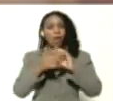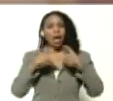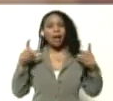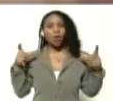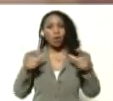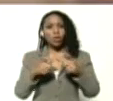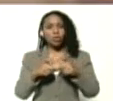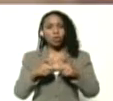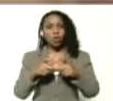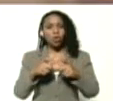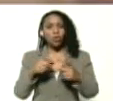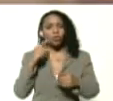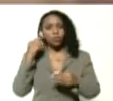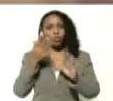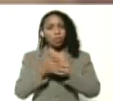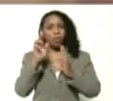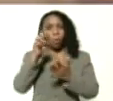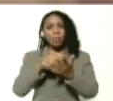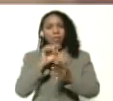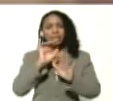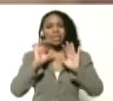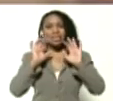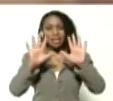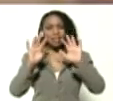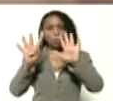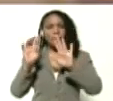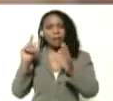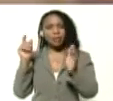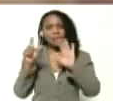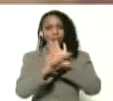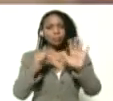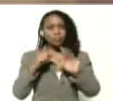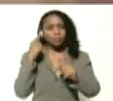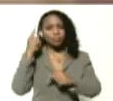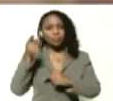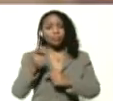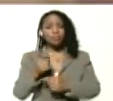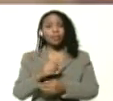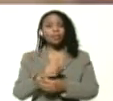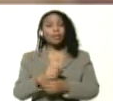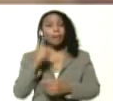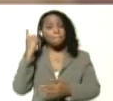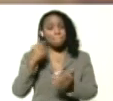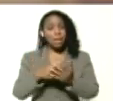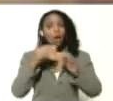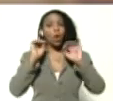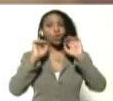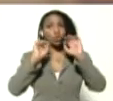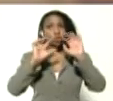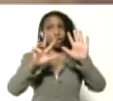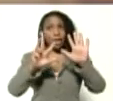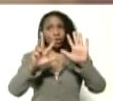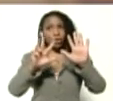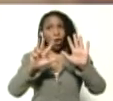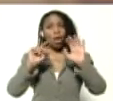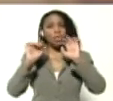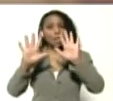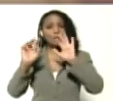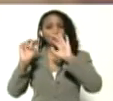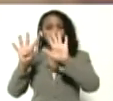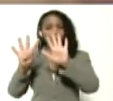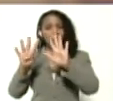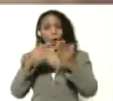en 2019, enmarcado al Bicentenario del Congreso de Angostura, de 1819. Los estudiantes